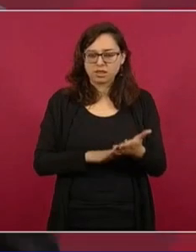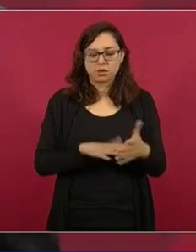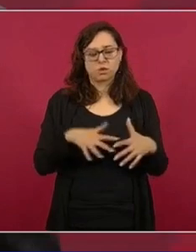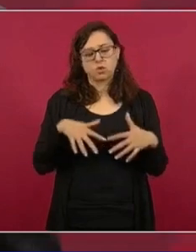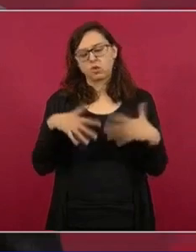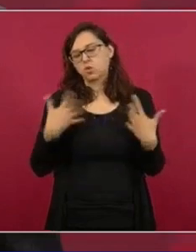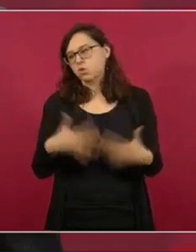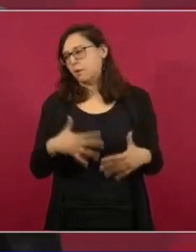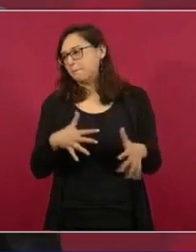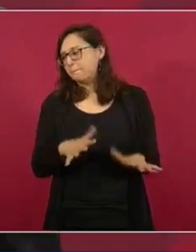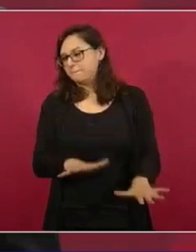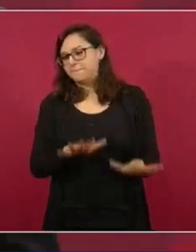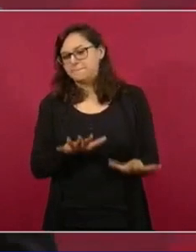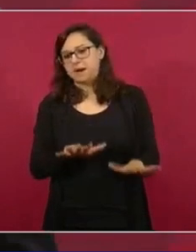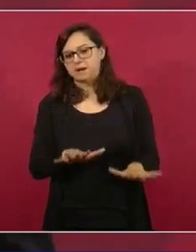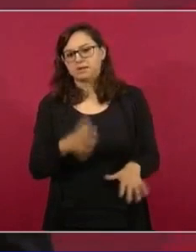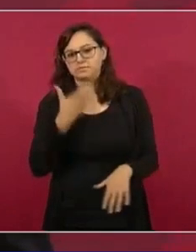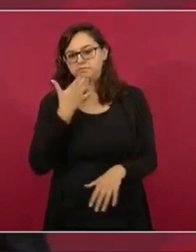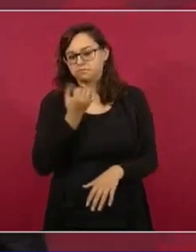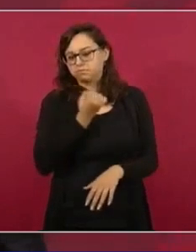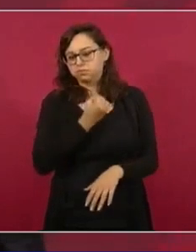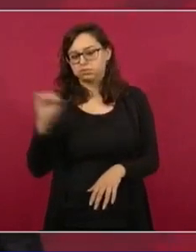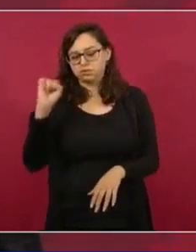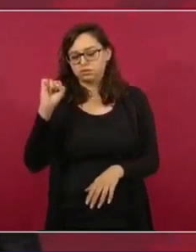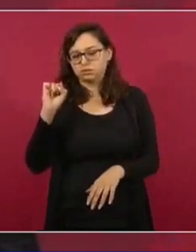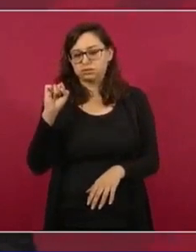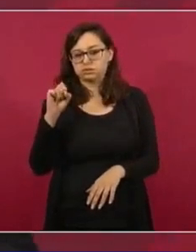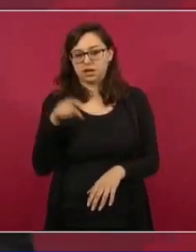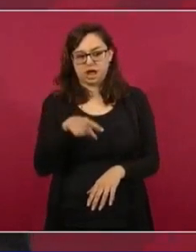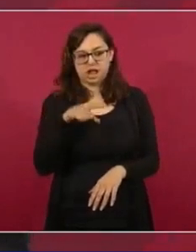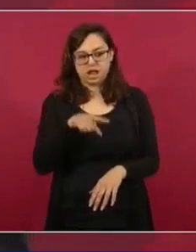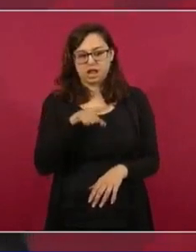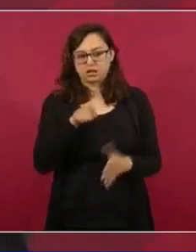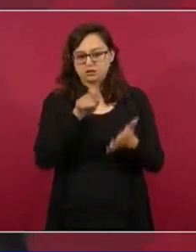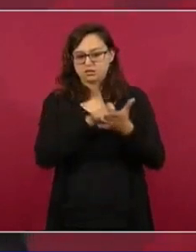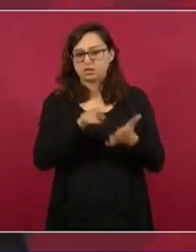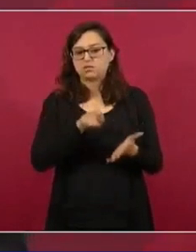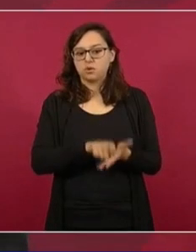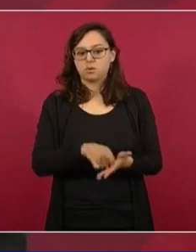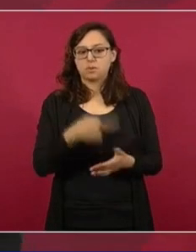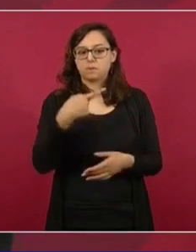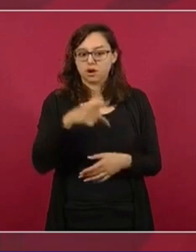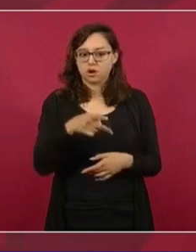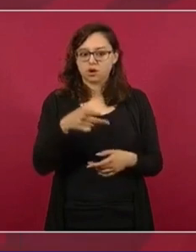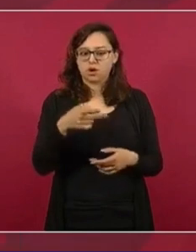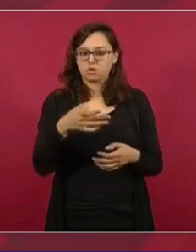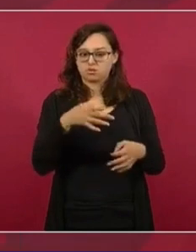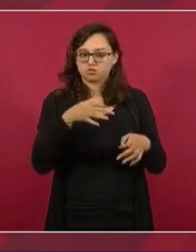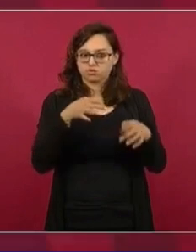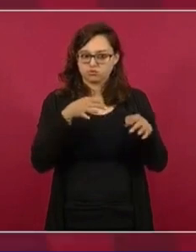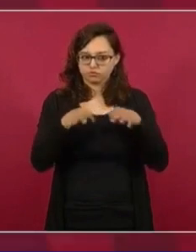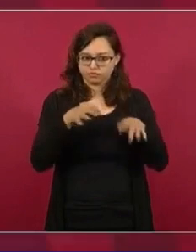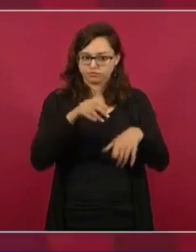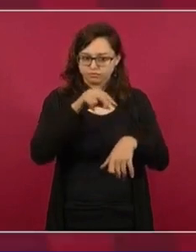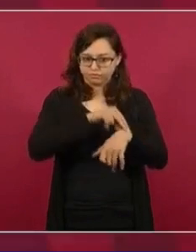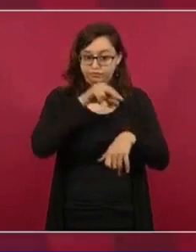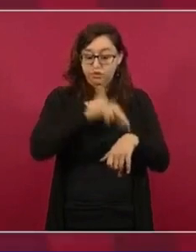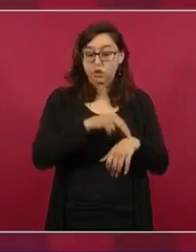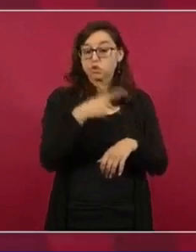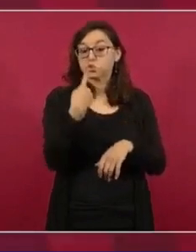magistral. Creo que era médico este escritor. Bueno, pues su nieto